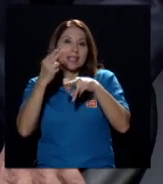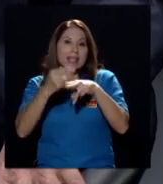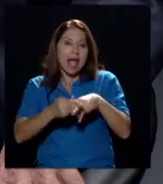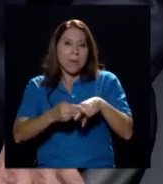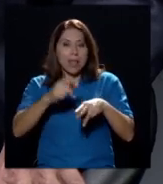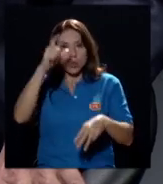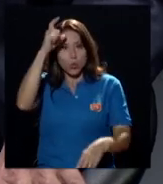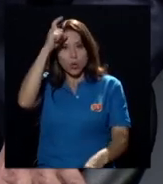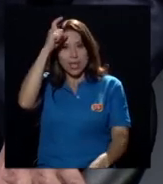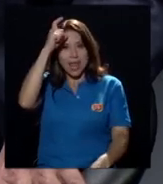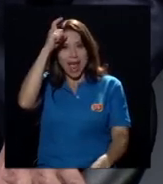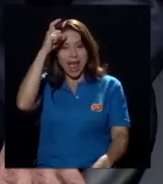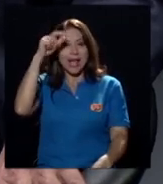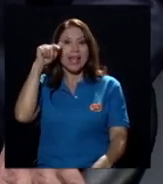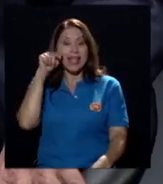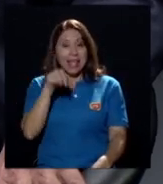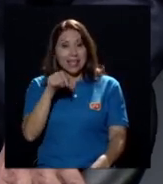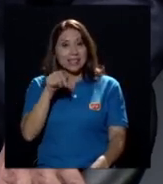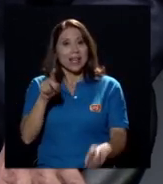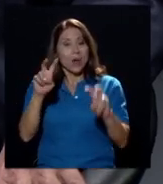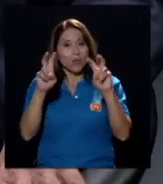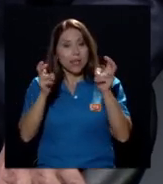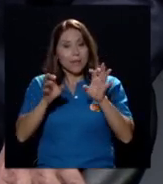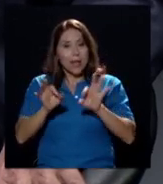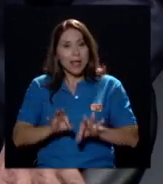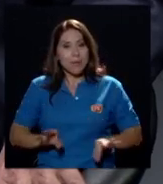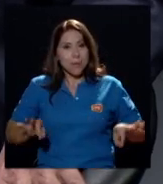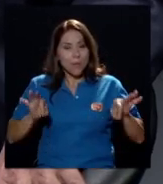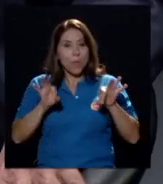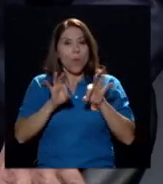Turquía que será un tema importante